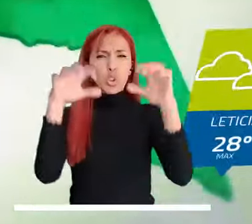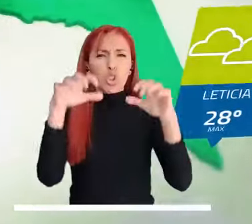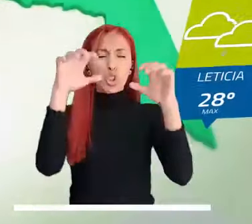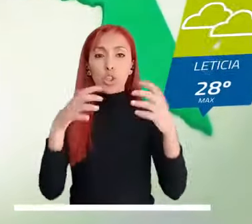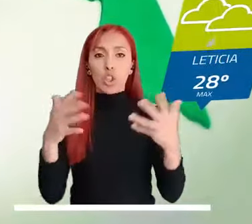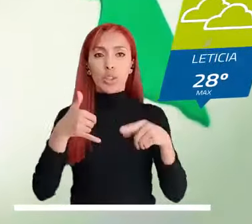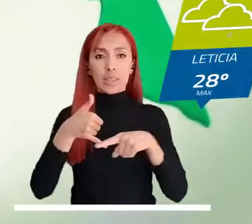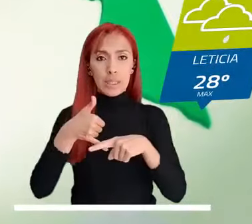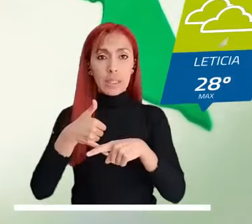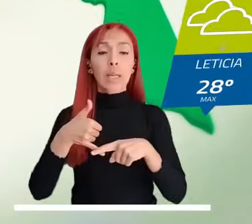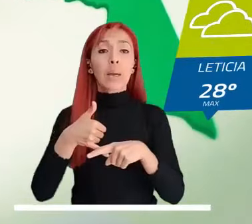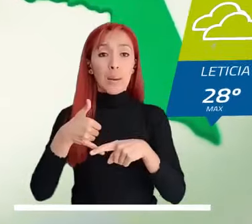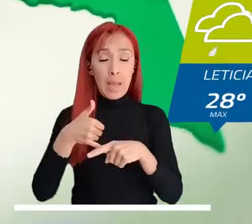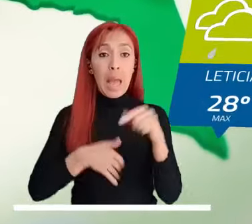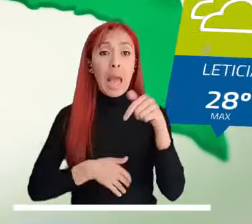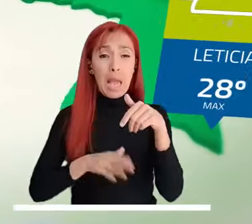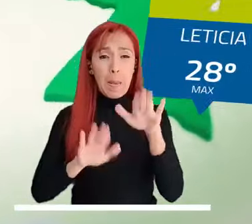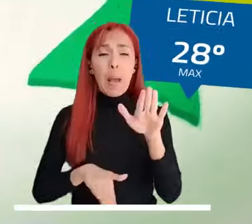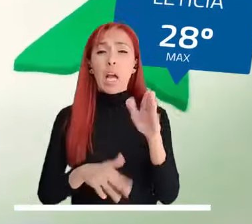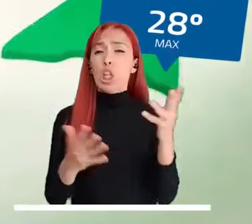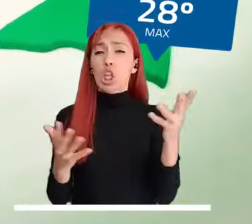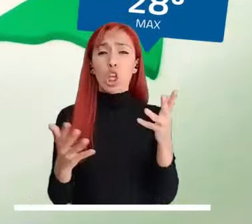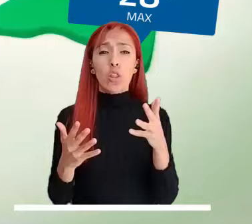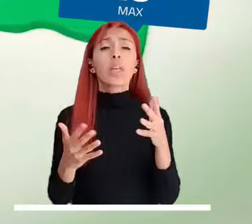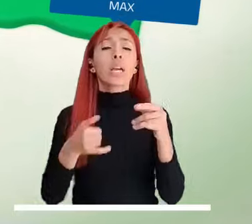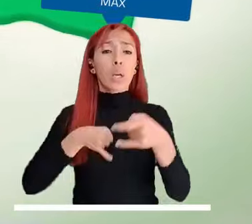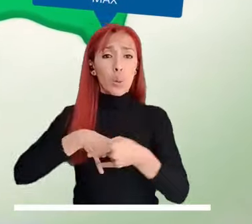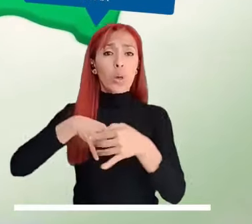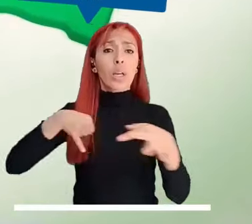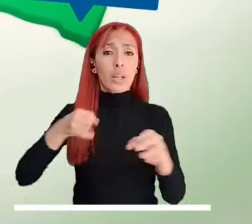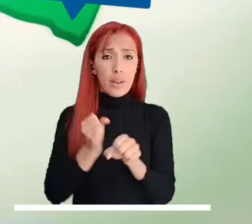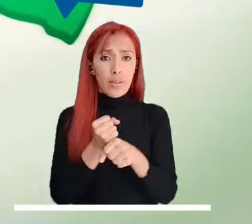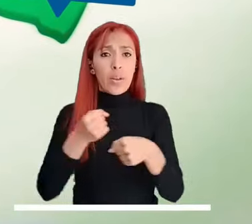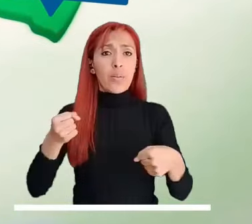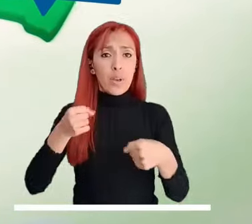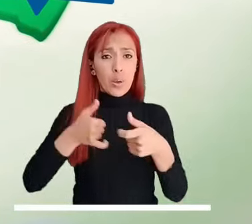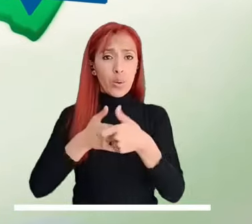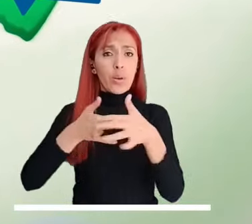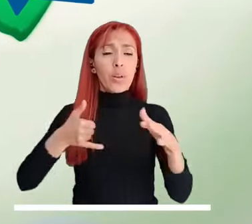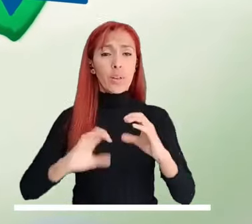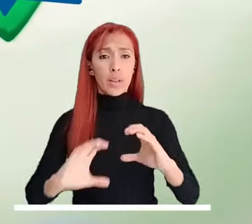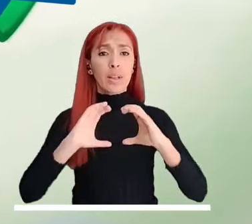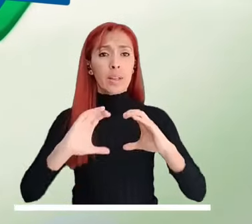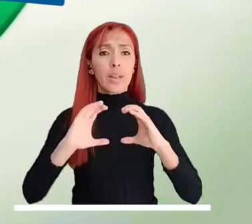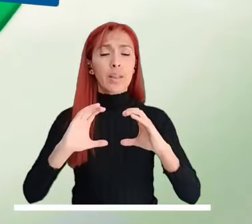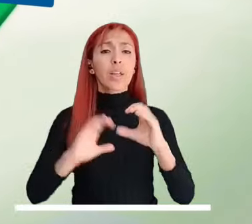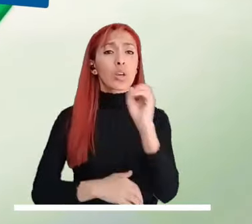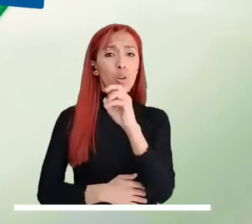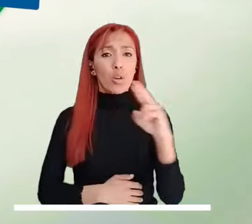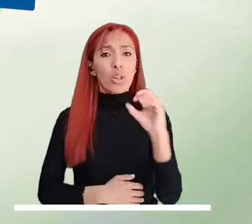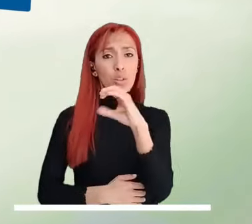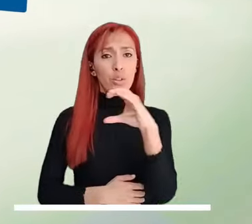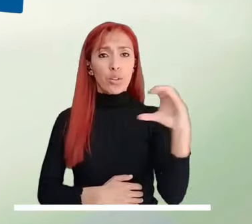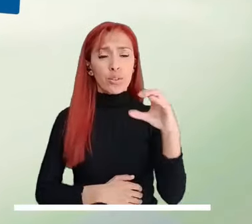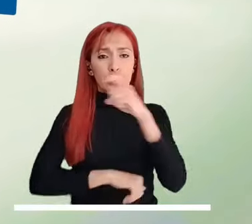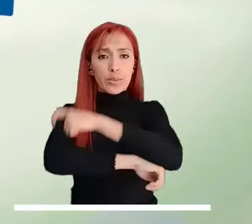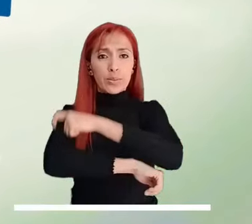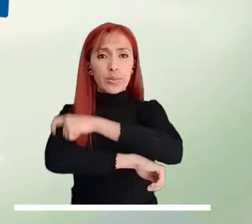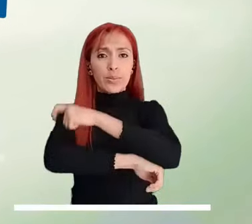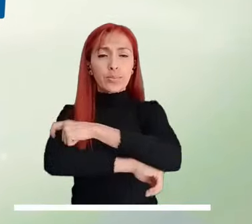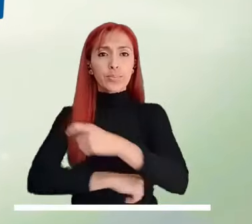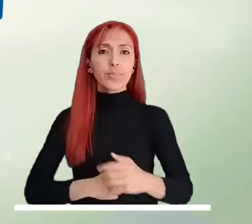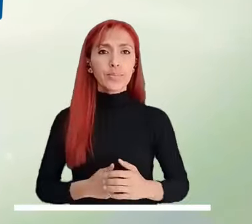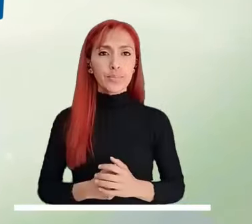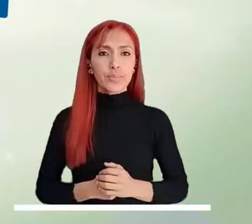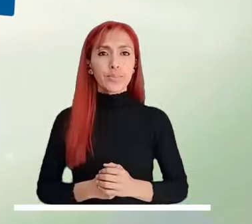aguas se tomarán la Amazonía. Las más notables se proyectan sobre Guainía, Baupés, Guaviare, Caquetá y oriente